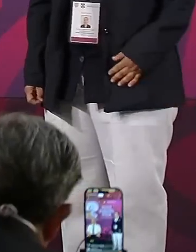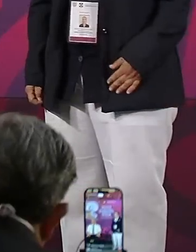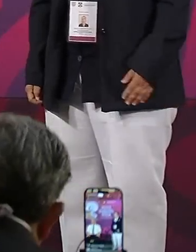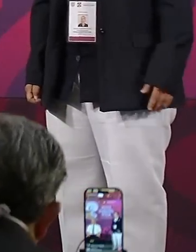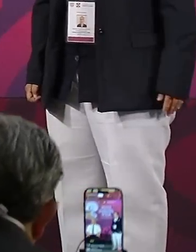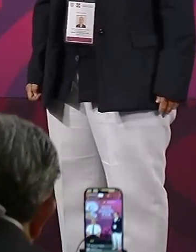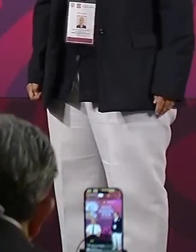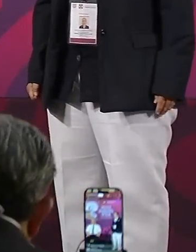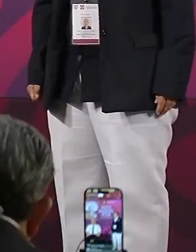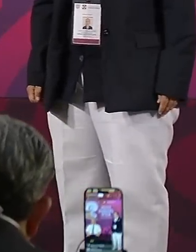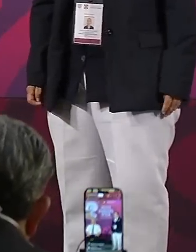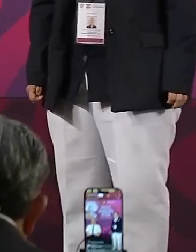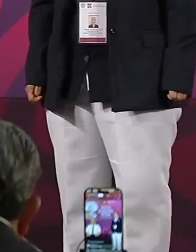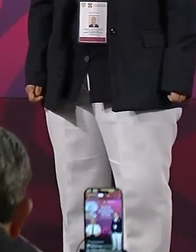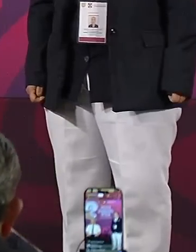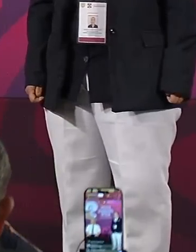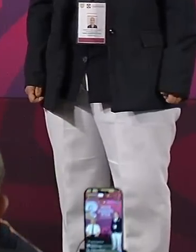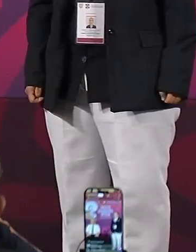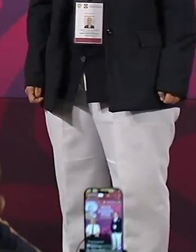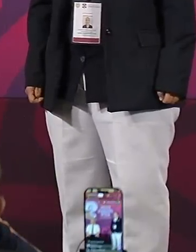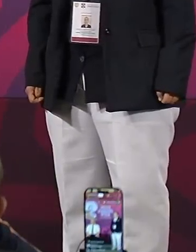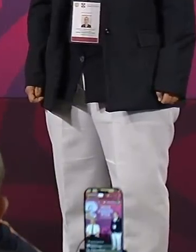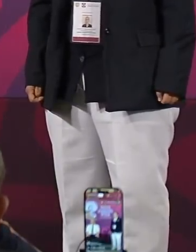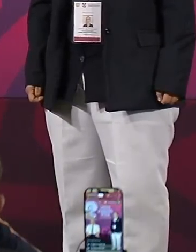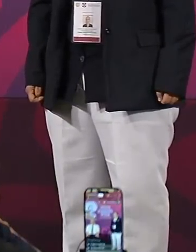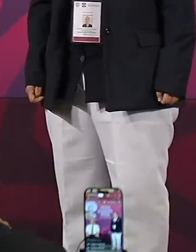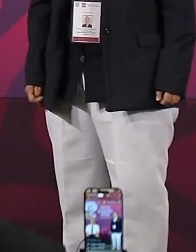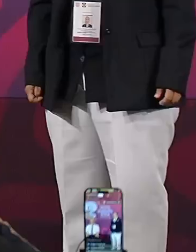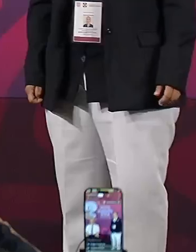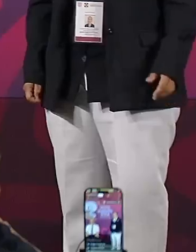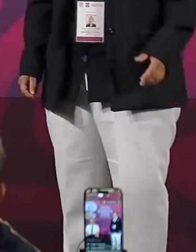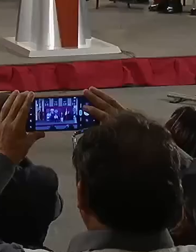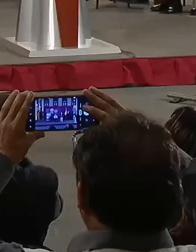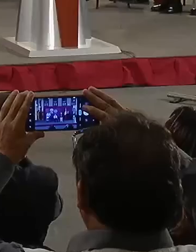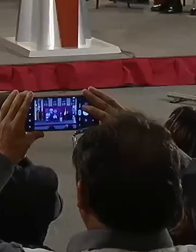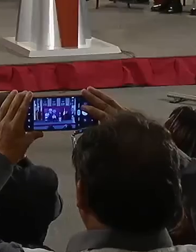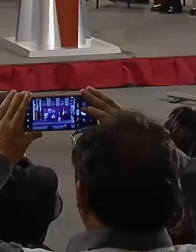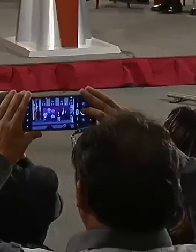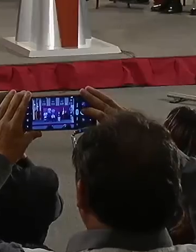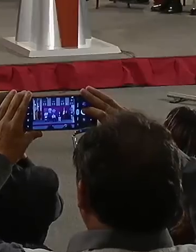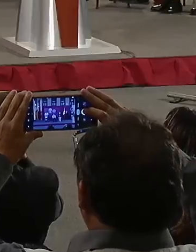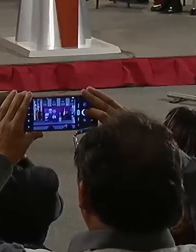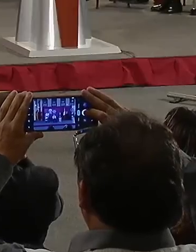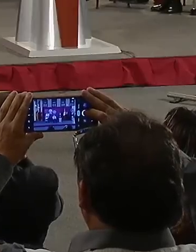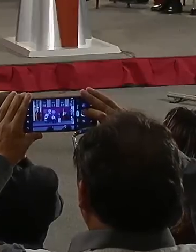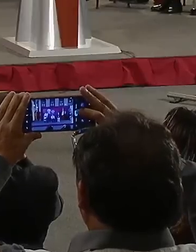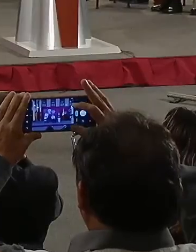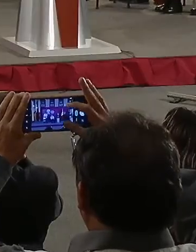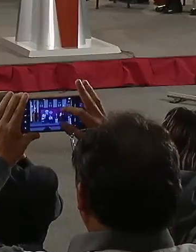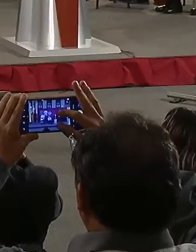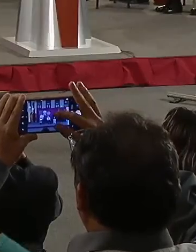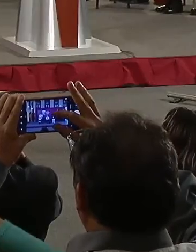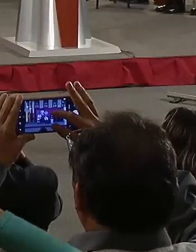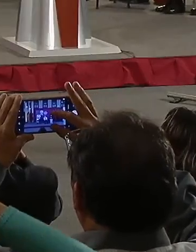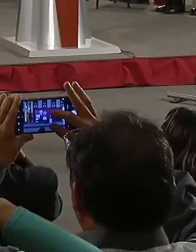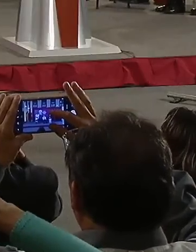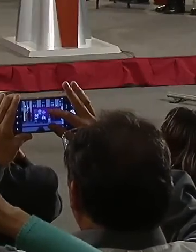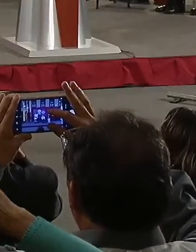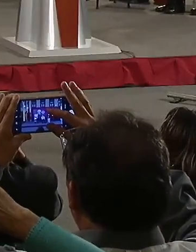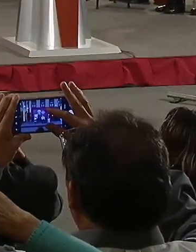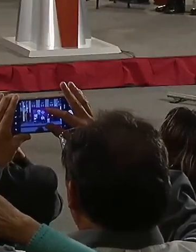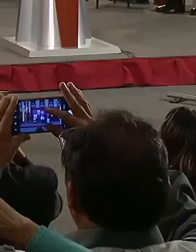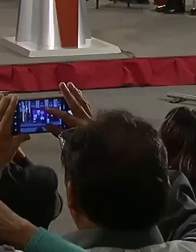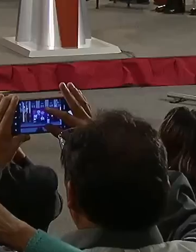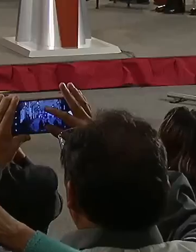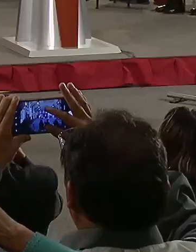Y los invito a todos que puedan hacer. Las vacunas son muy